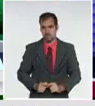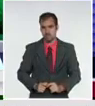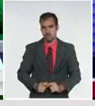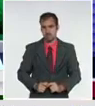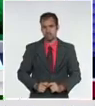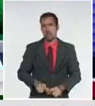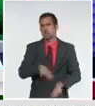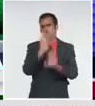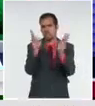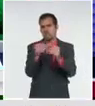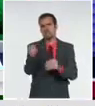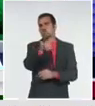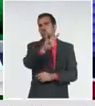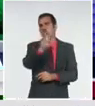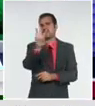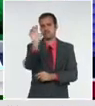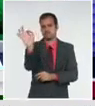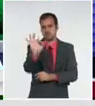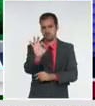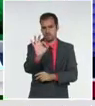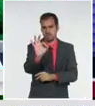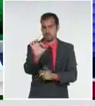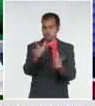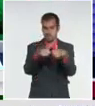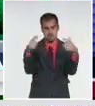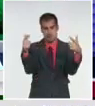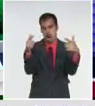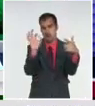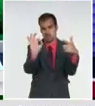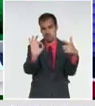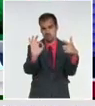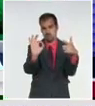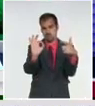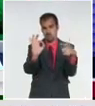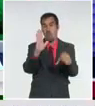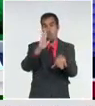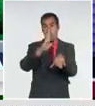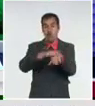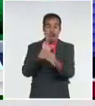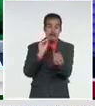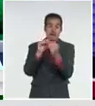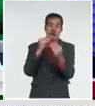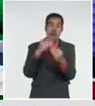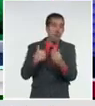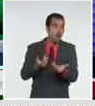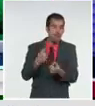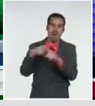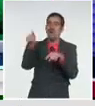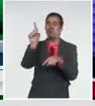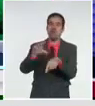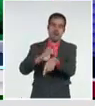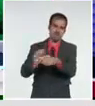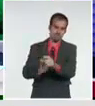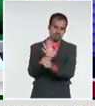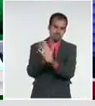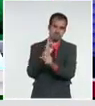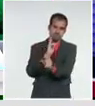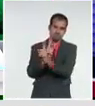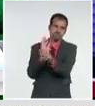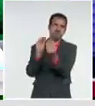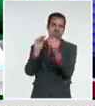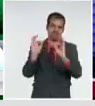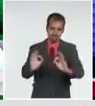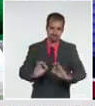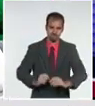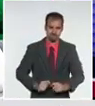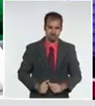% de todos los diagnosticados han tenido como fuente el contacto de un caso confirmado. Como ya dije,